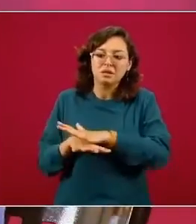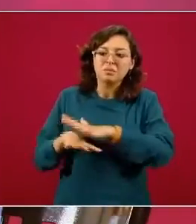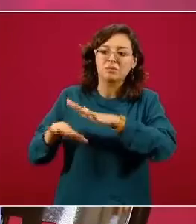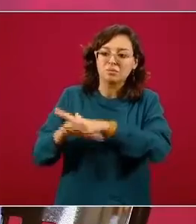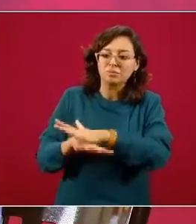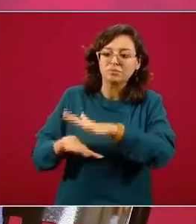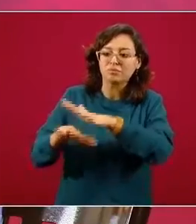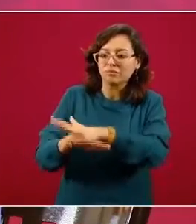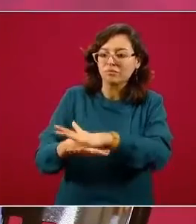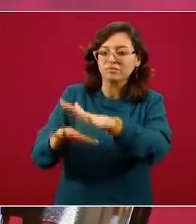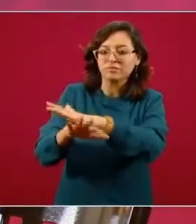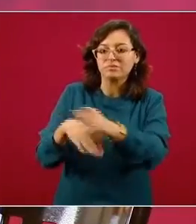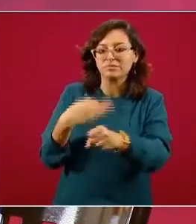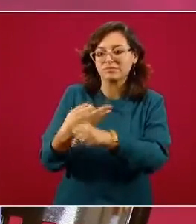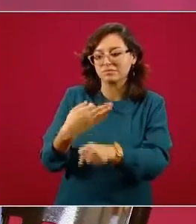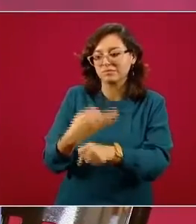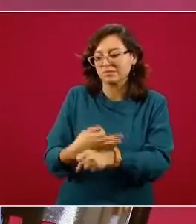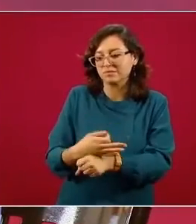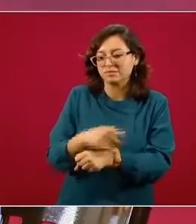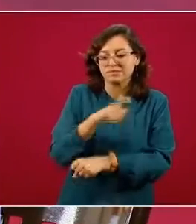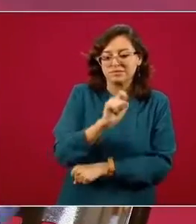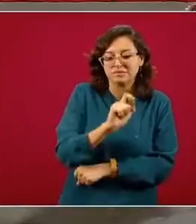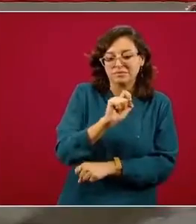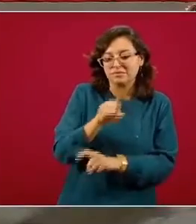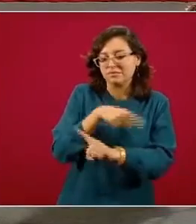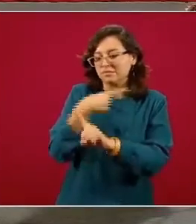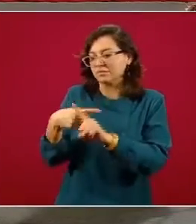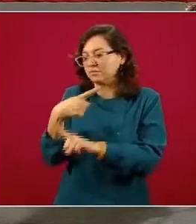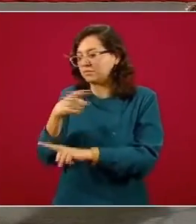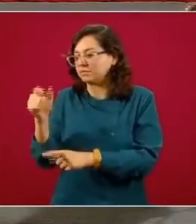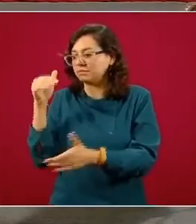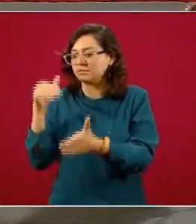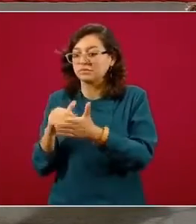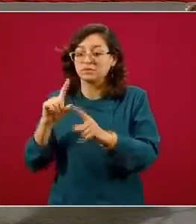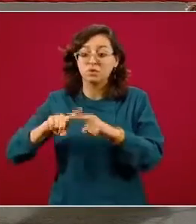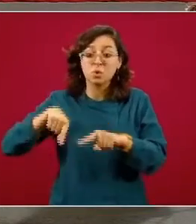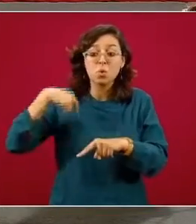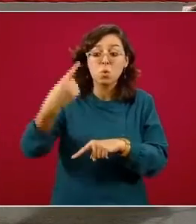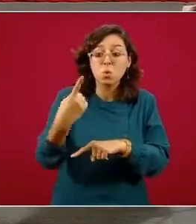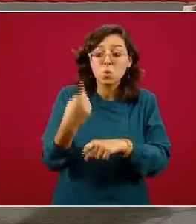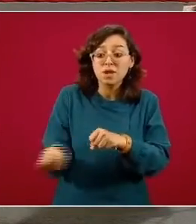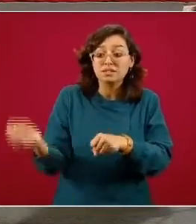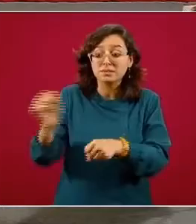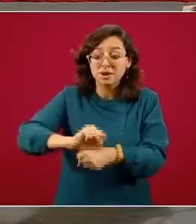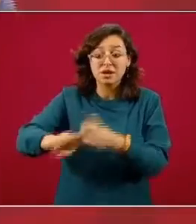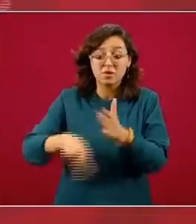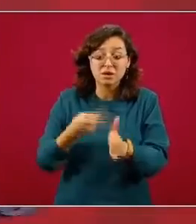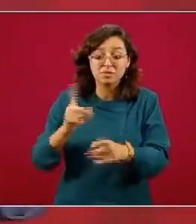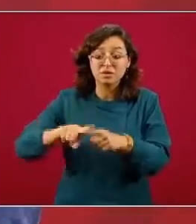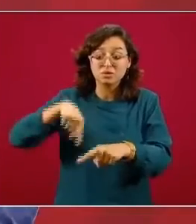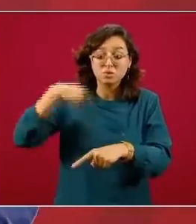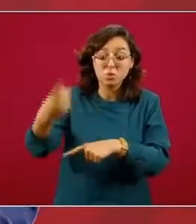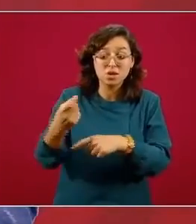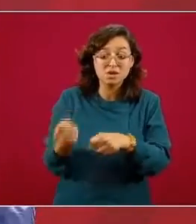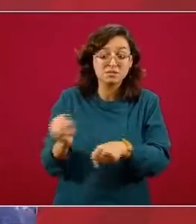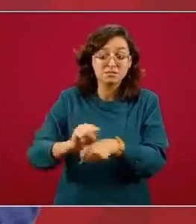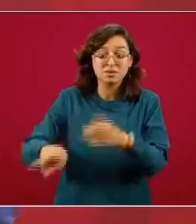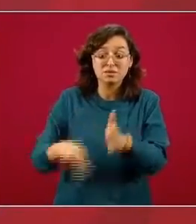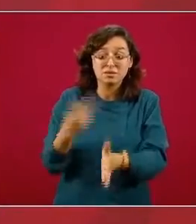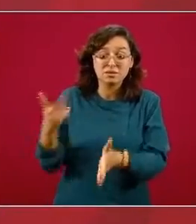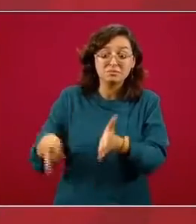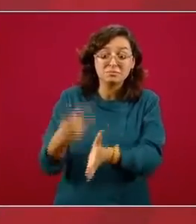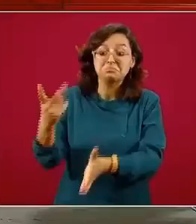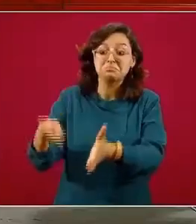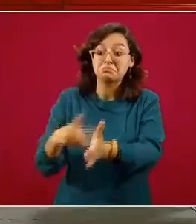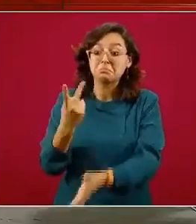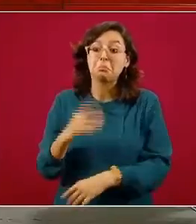en menos del 20 por 100 mil personas entonces a la siguiente semana se querrían hacer y a la siguiente semana y a la siguiente semana o sea puede